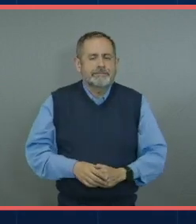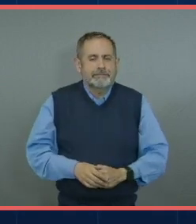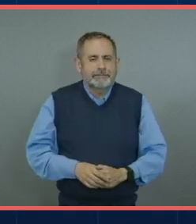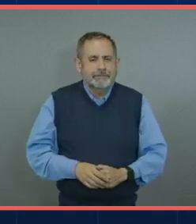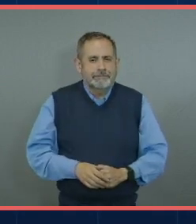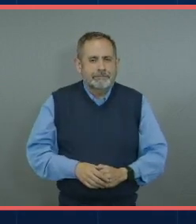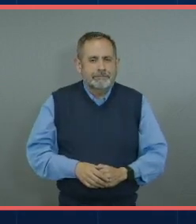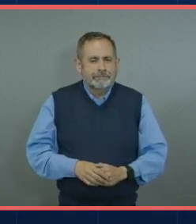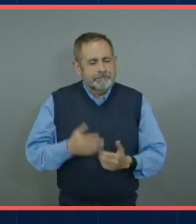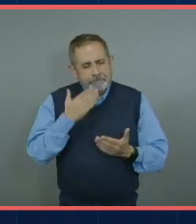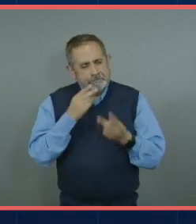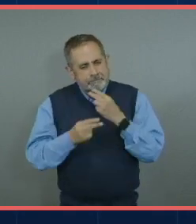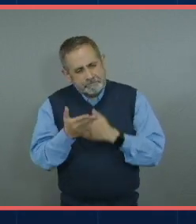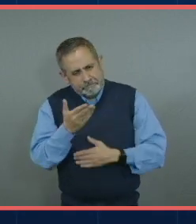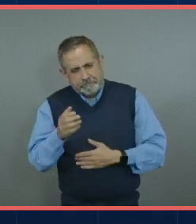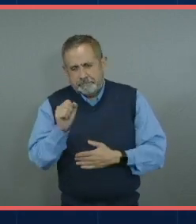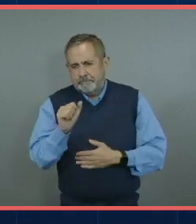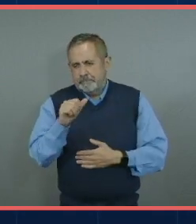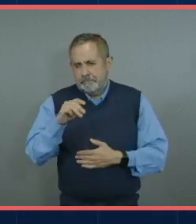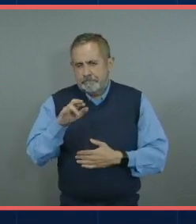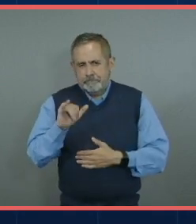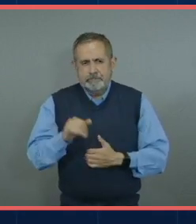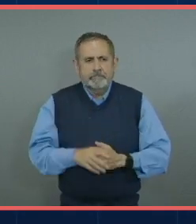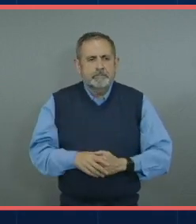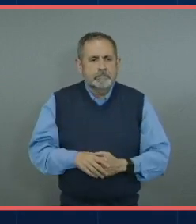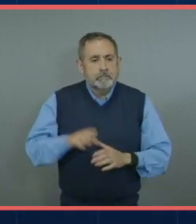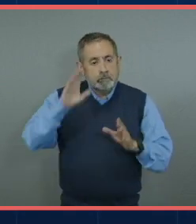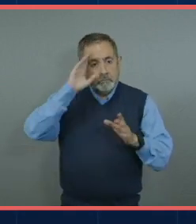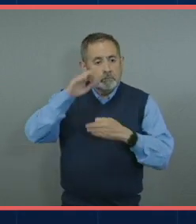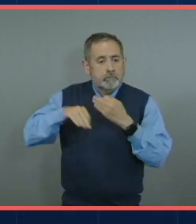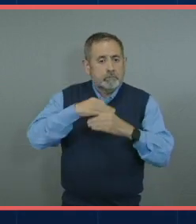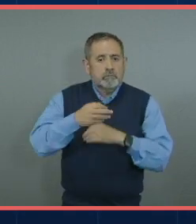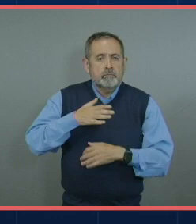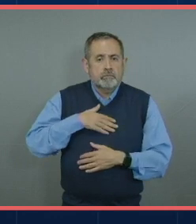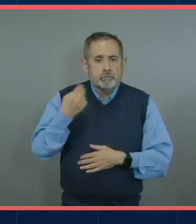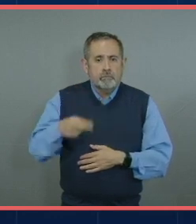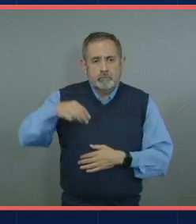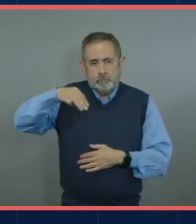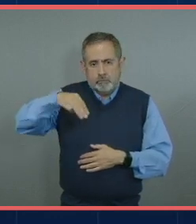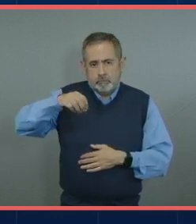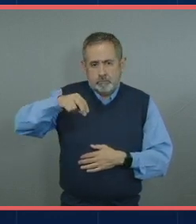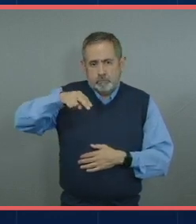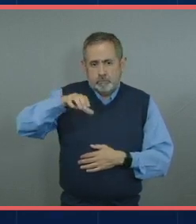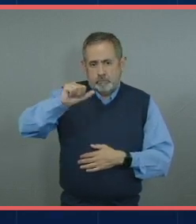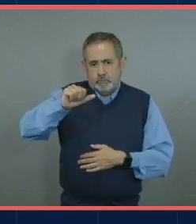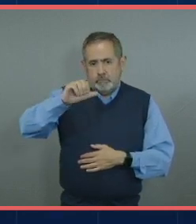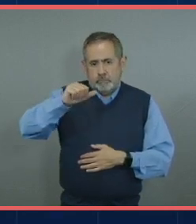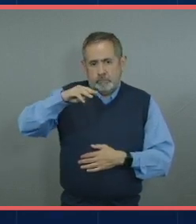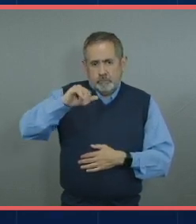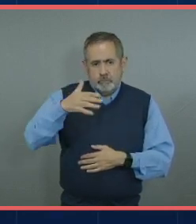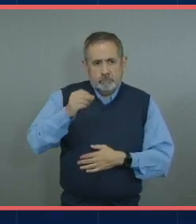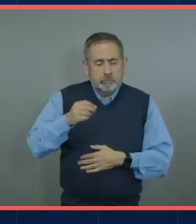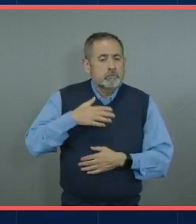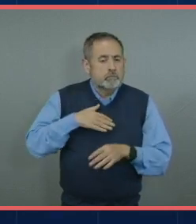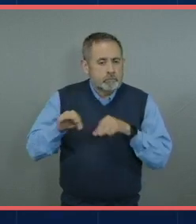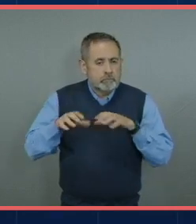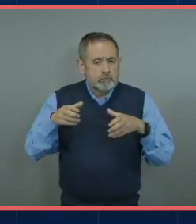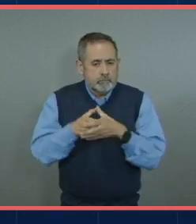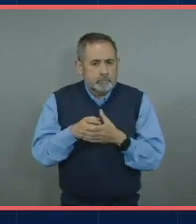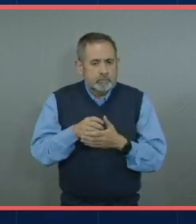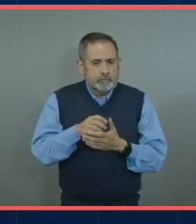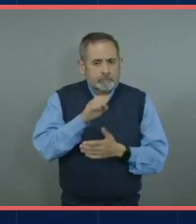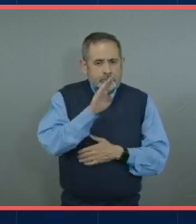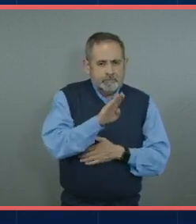Bienvenida, Samaria. Hola a todos, soy Mónica Camacho, y actualmente trabajo en el área de BP, también